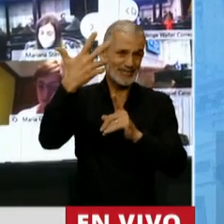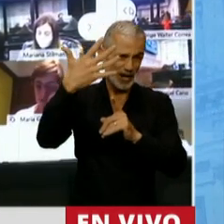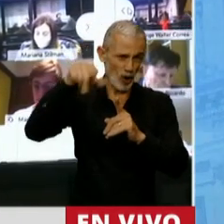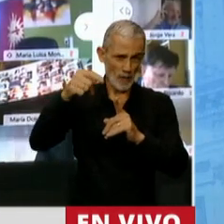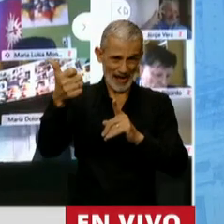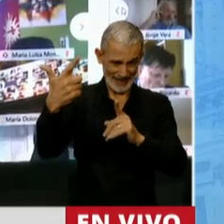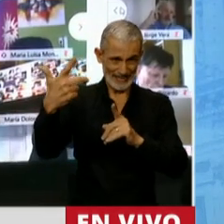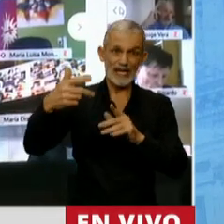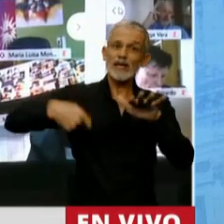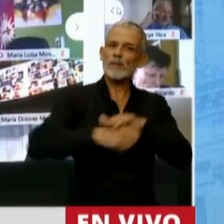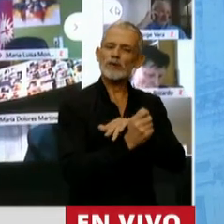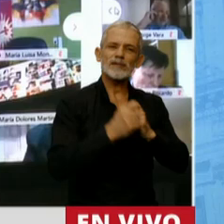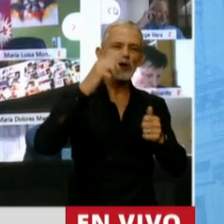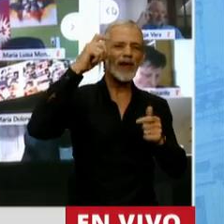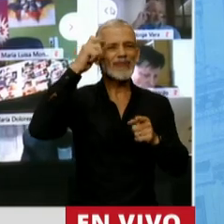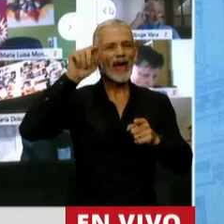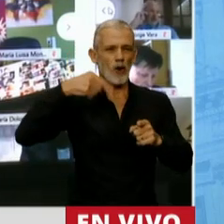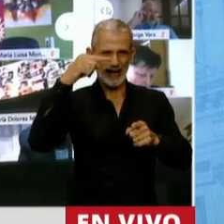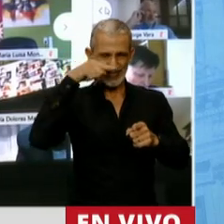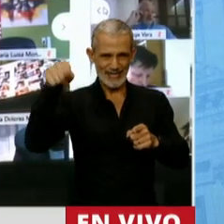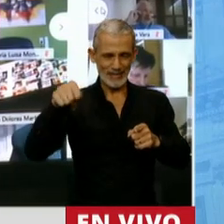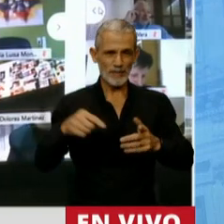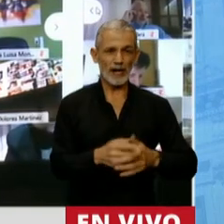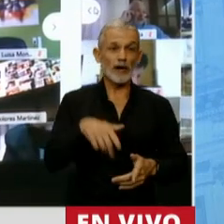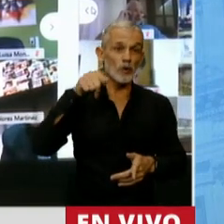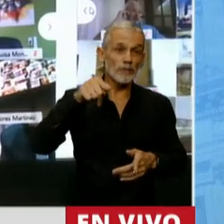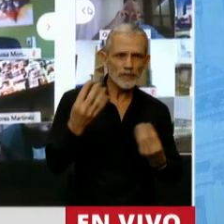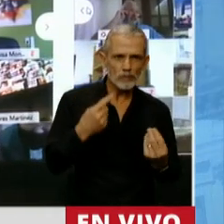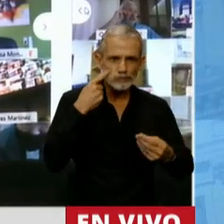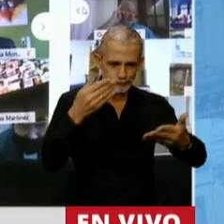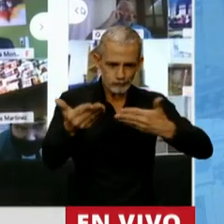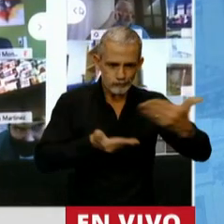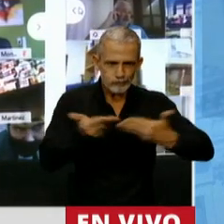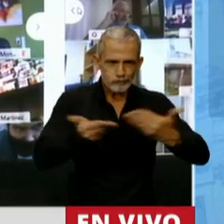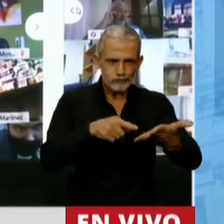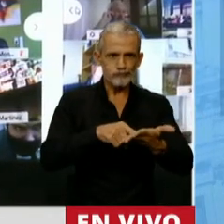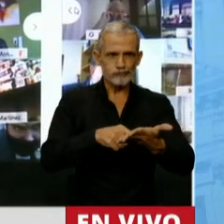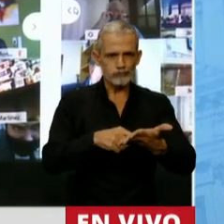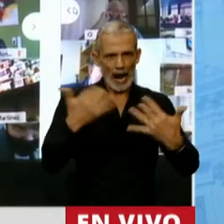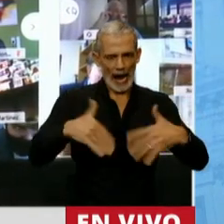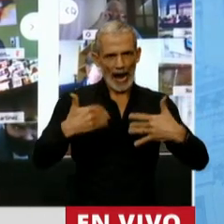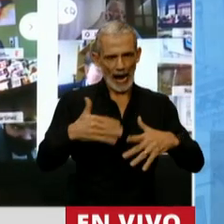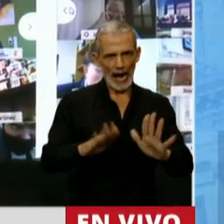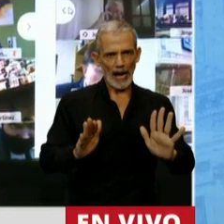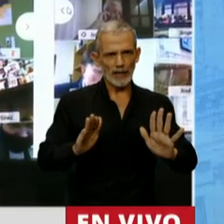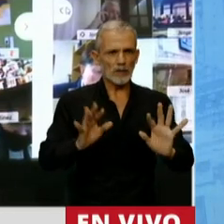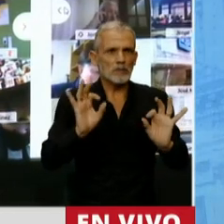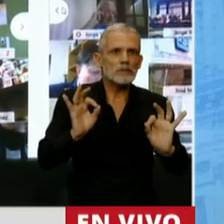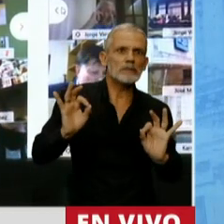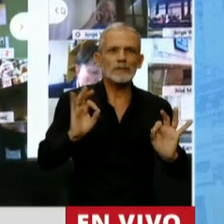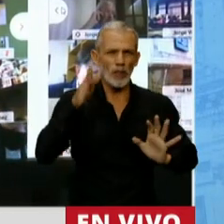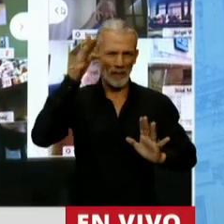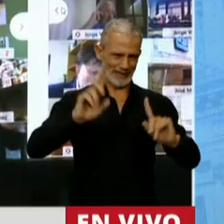importaciones de 10% y 7,7%. Como ustedes ven son ampliamente prudentes.